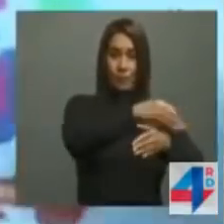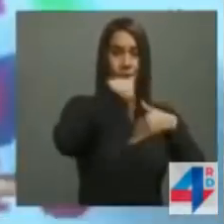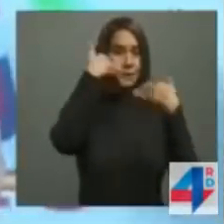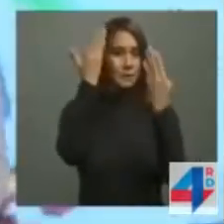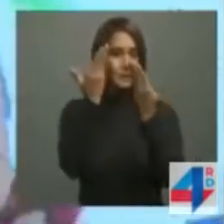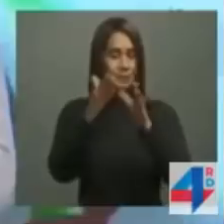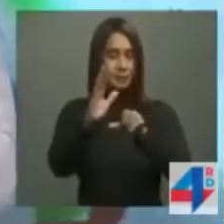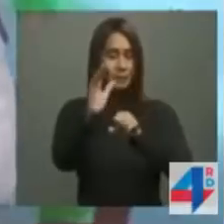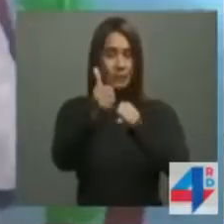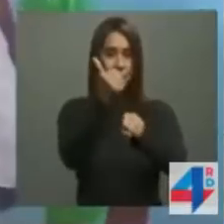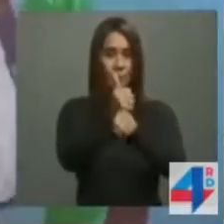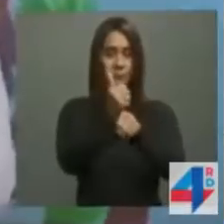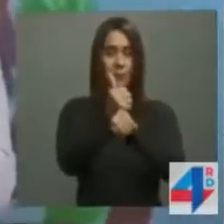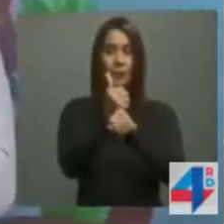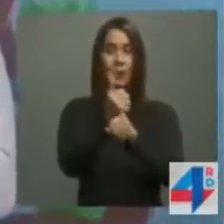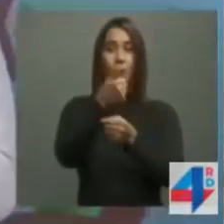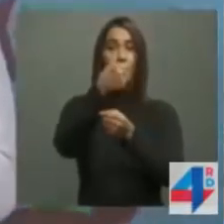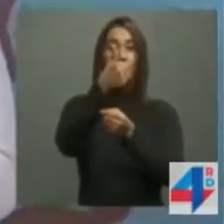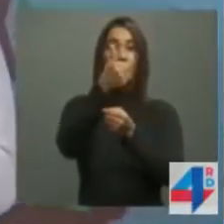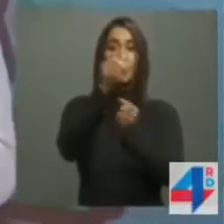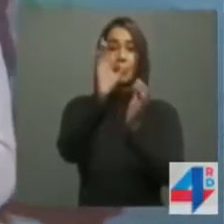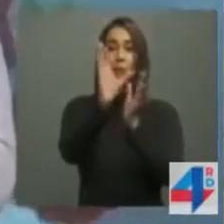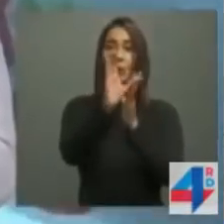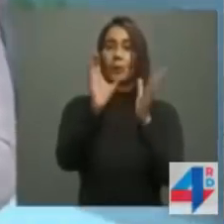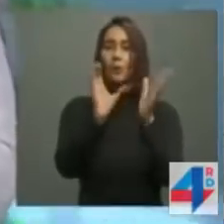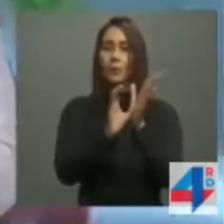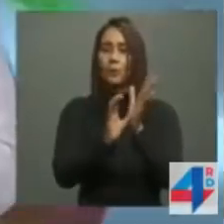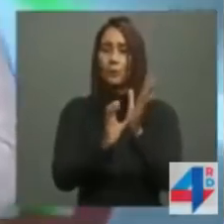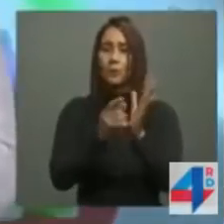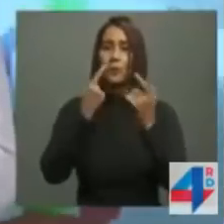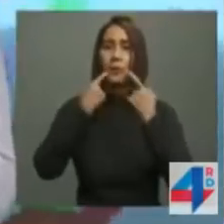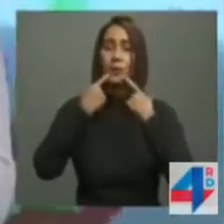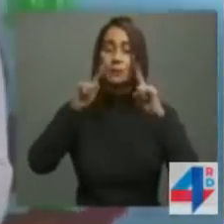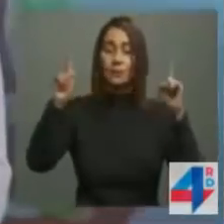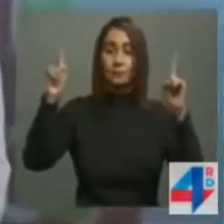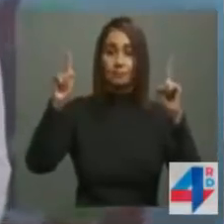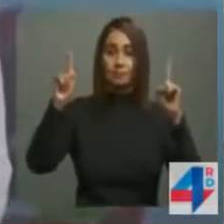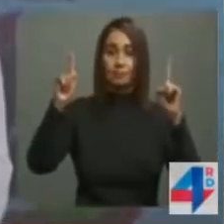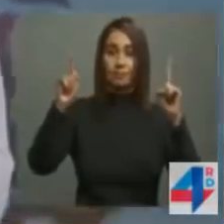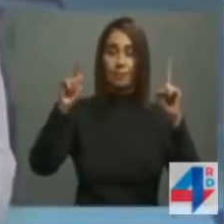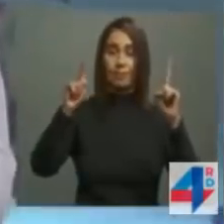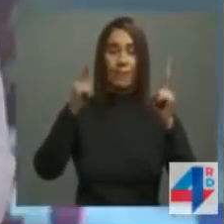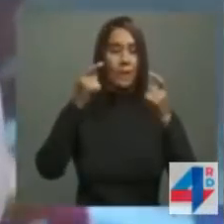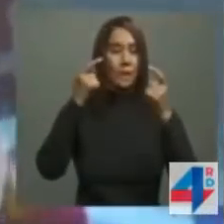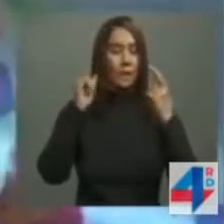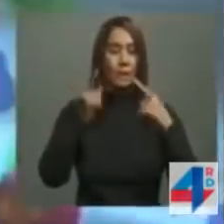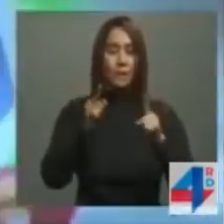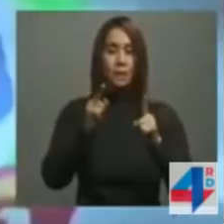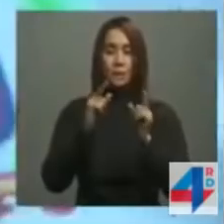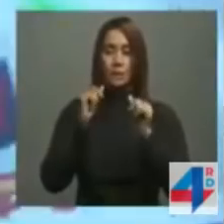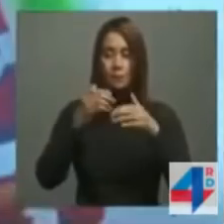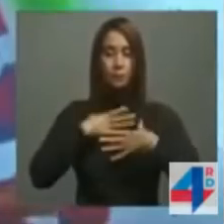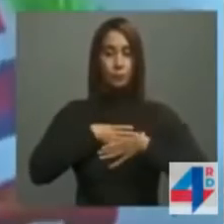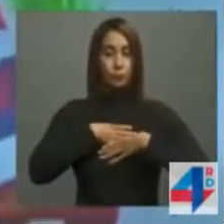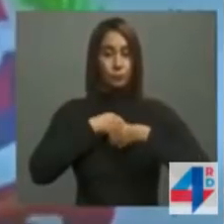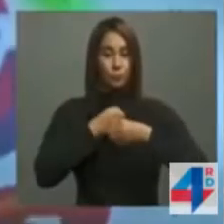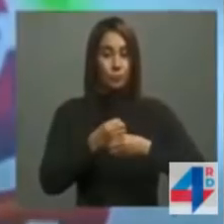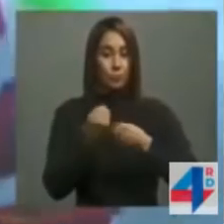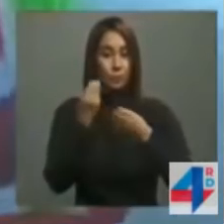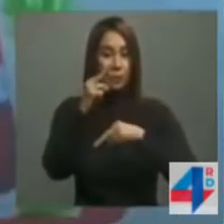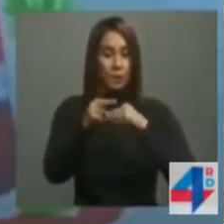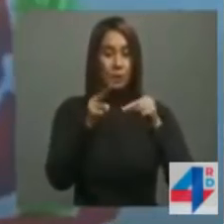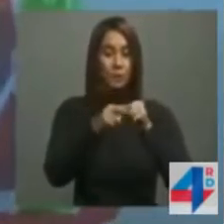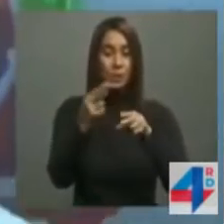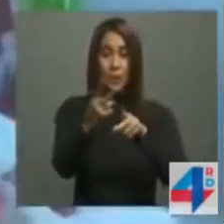amparado por el artículo 10 de nuestra Constitución en el que se declara de supremo y permanente interés nacional